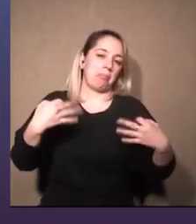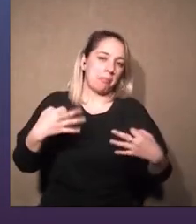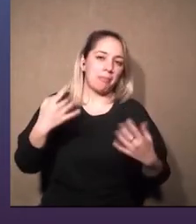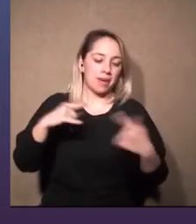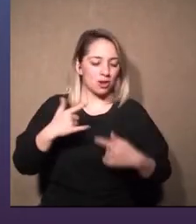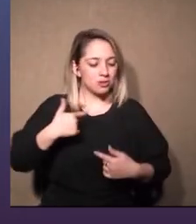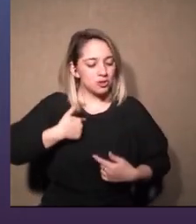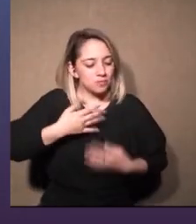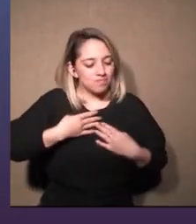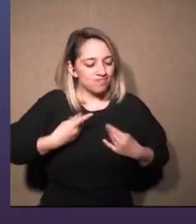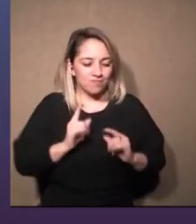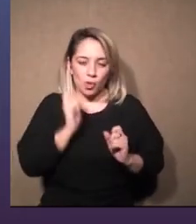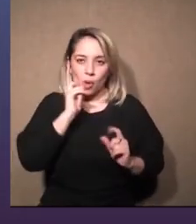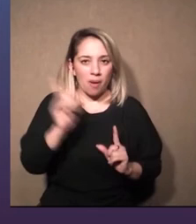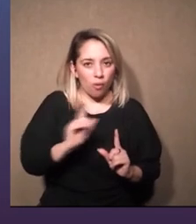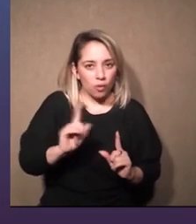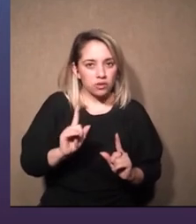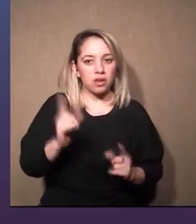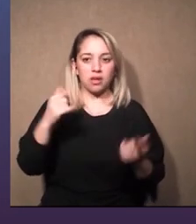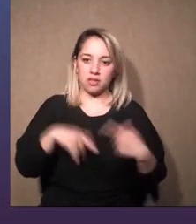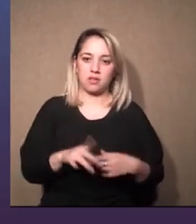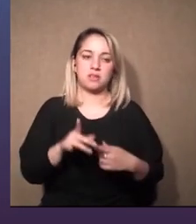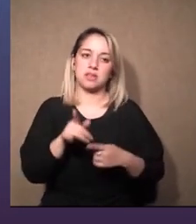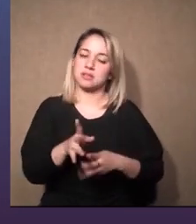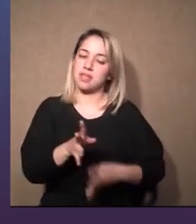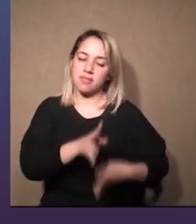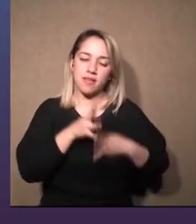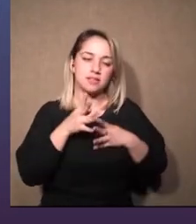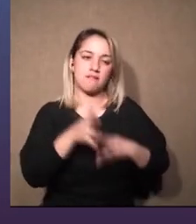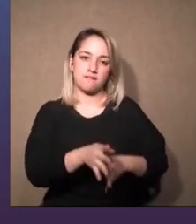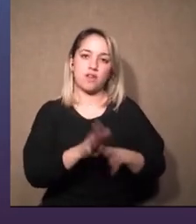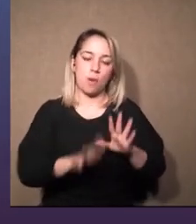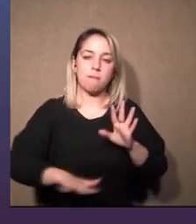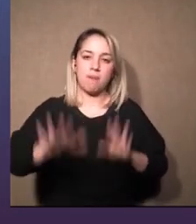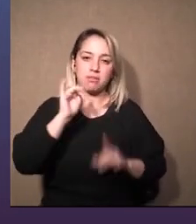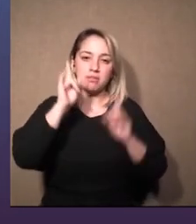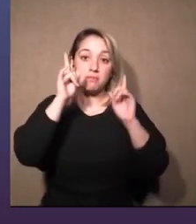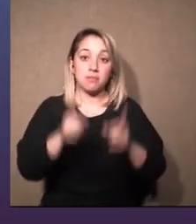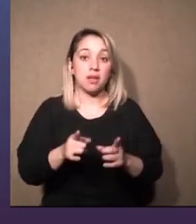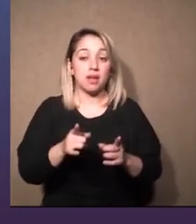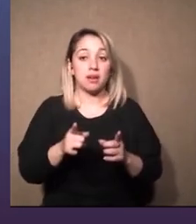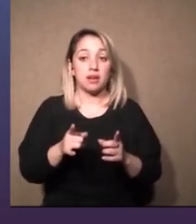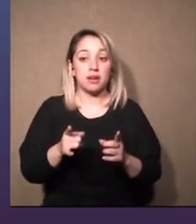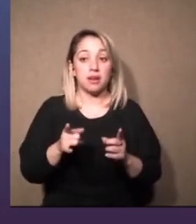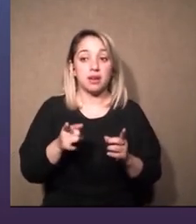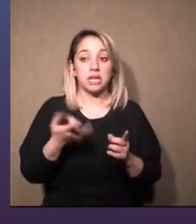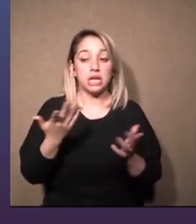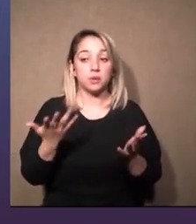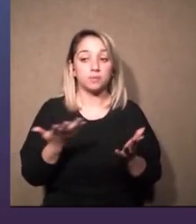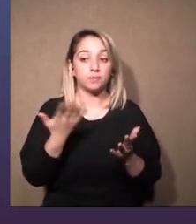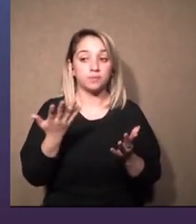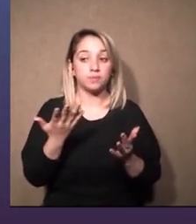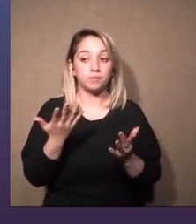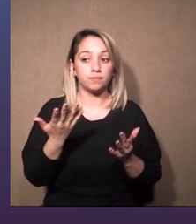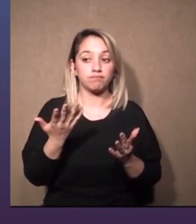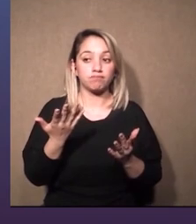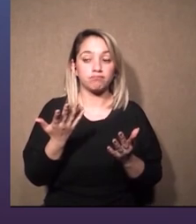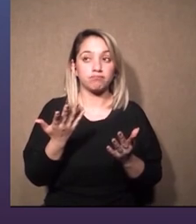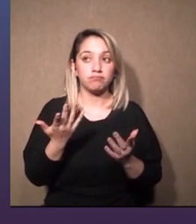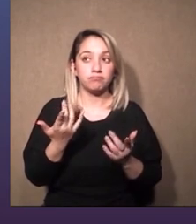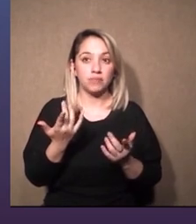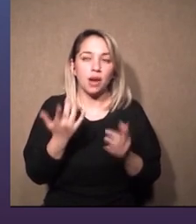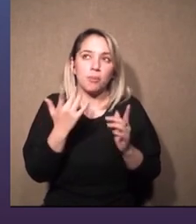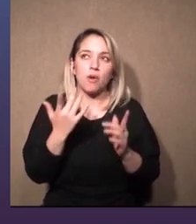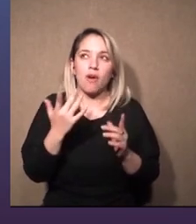se sigue trabajando así que creo que el mayor desafío es como poder responder a a esa